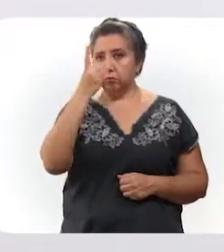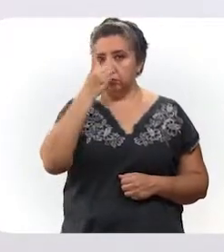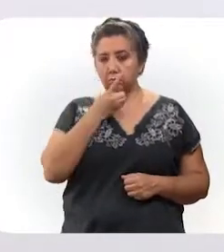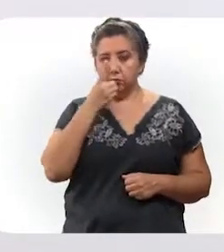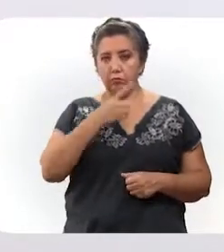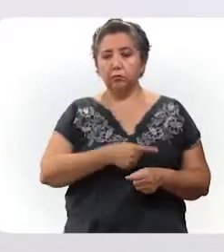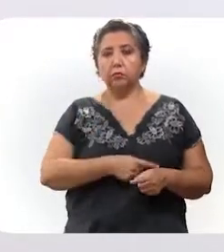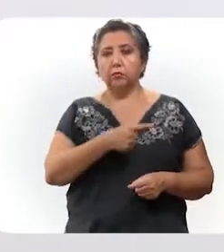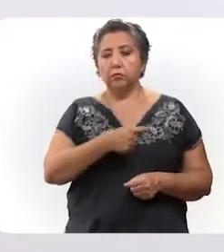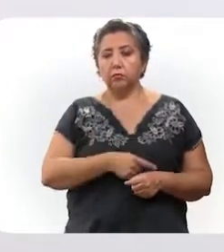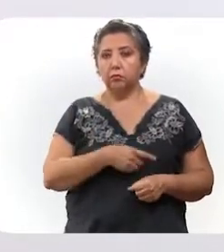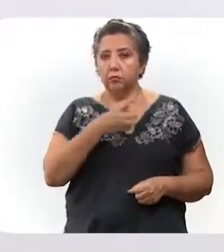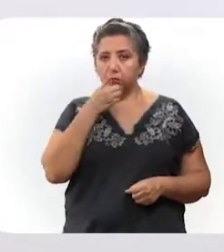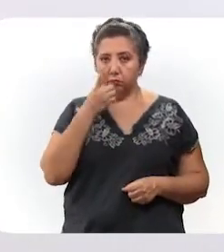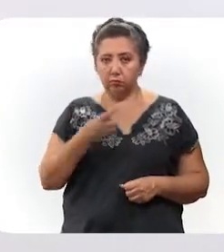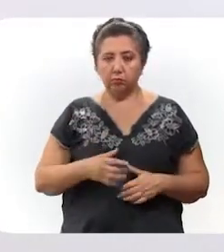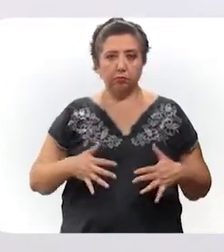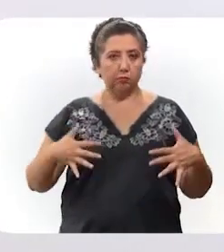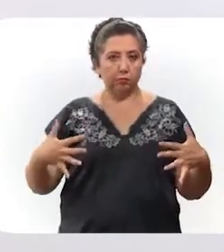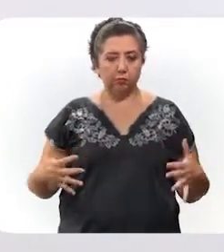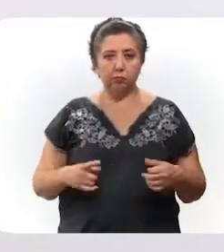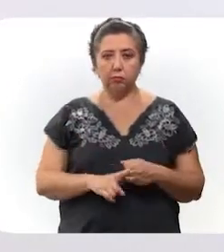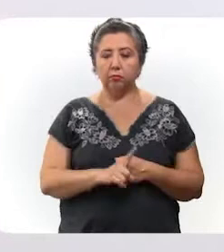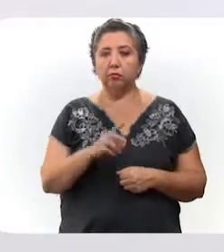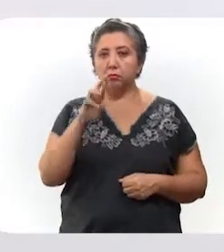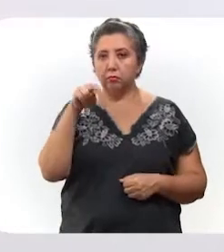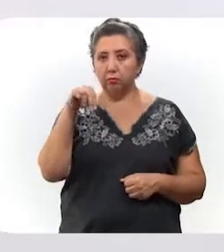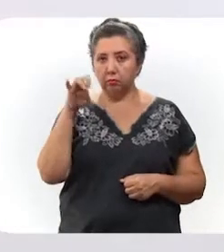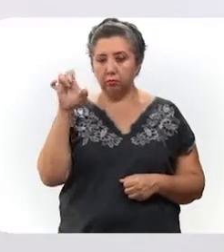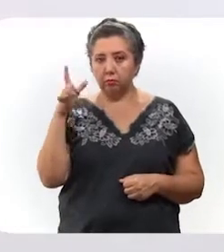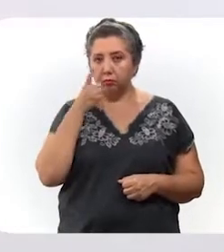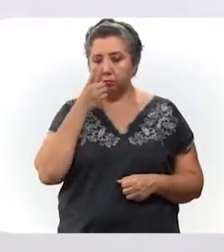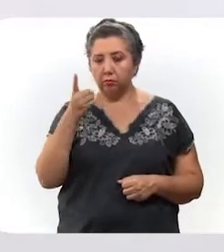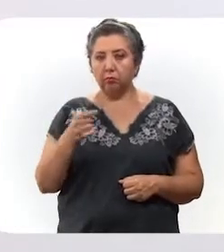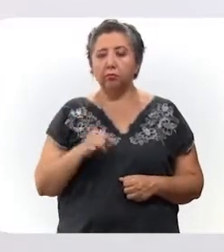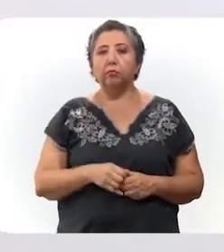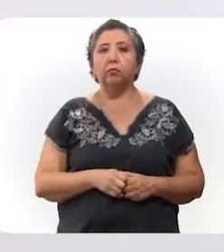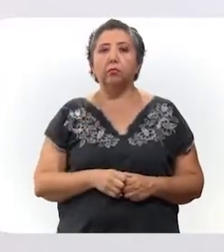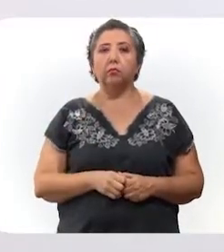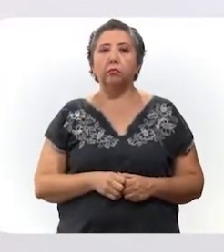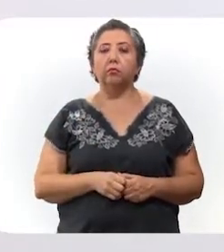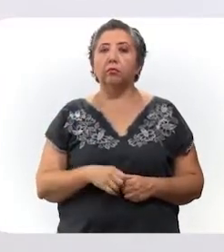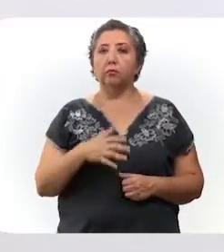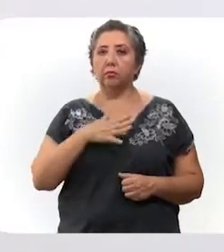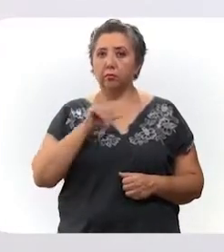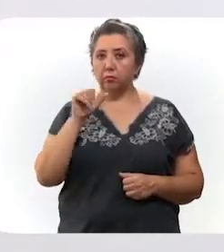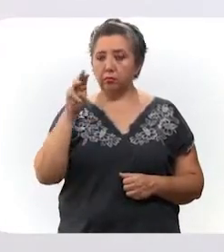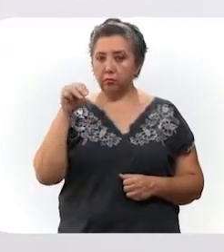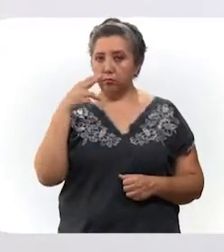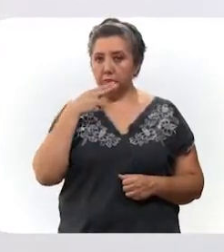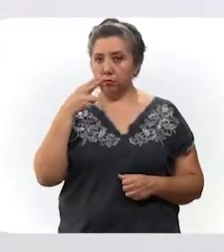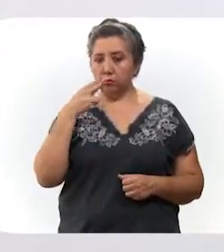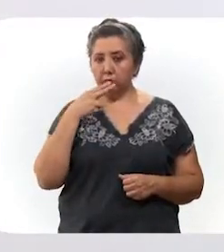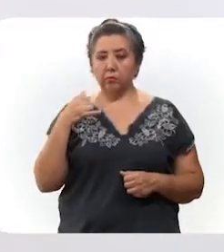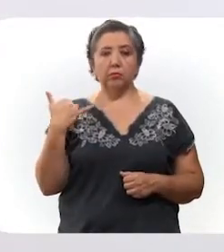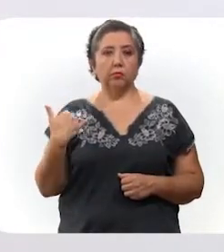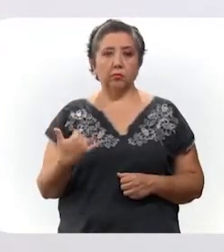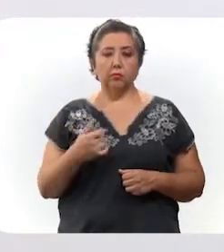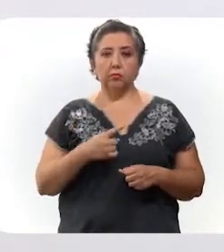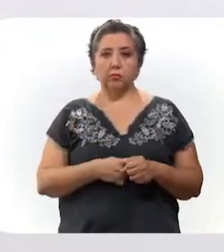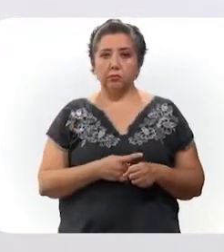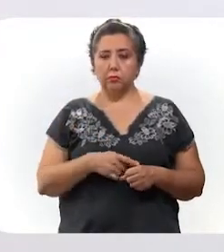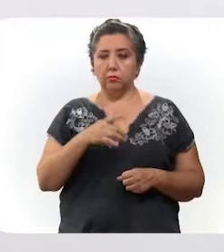hipertensión arterial, obesidad, insuficiencia renal crónica, inmunosupresión, asma, tabaquismo y enfermedad